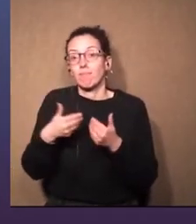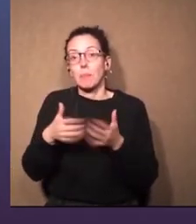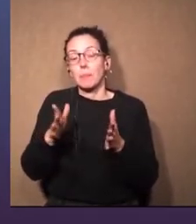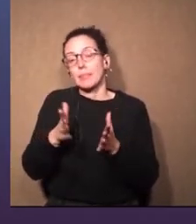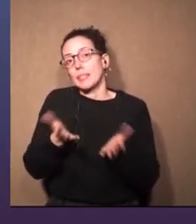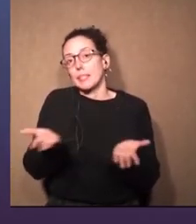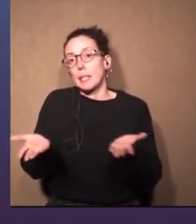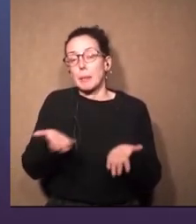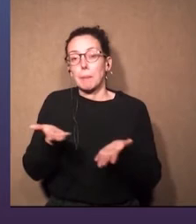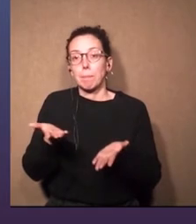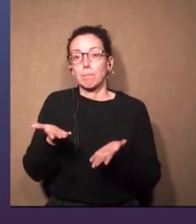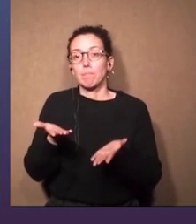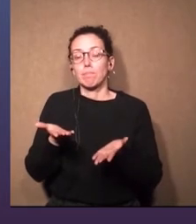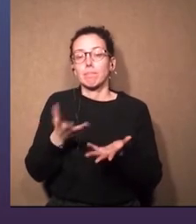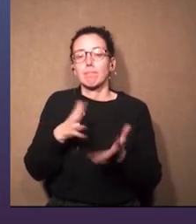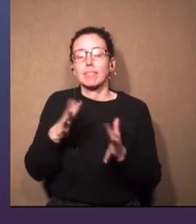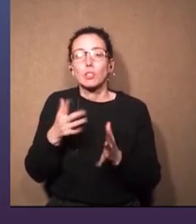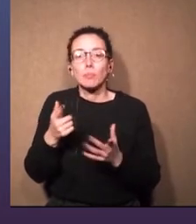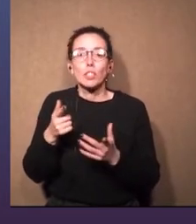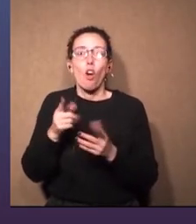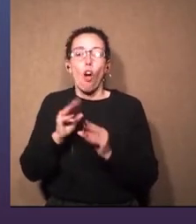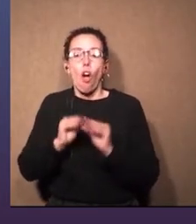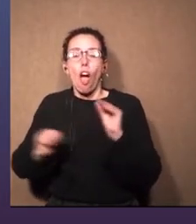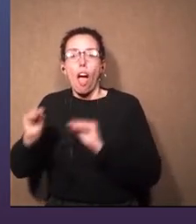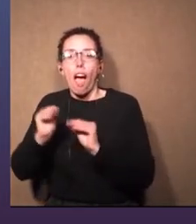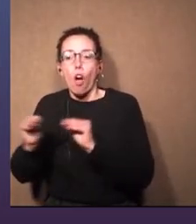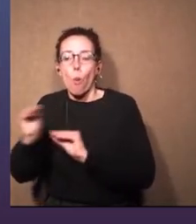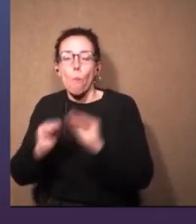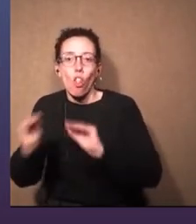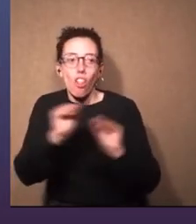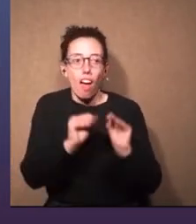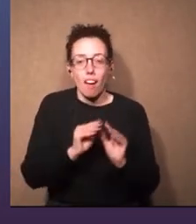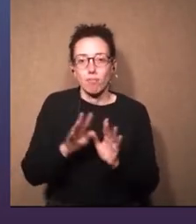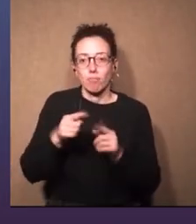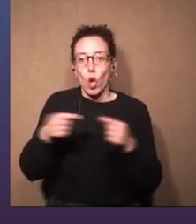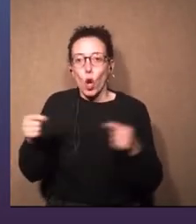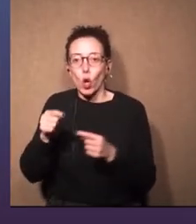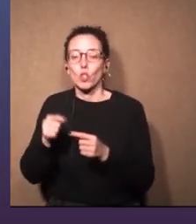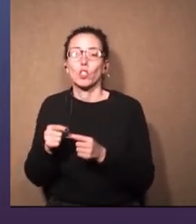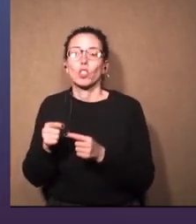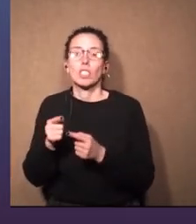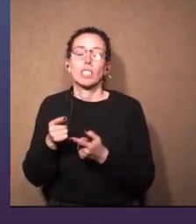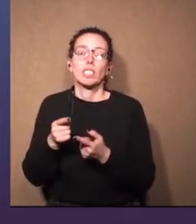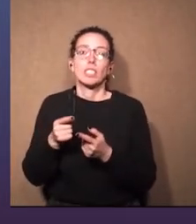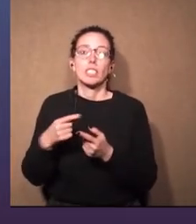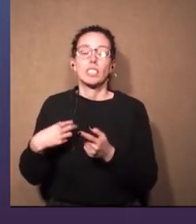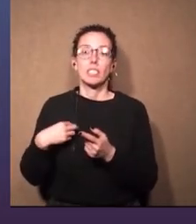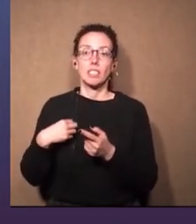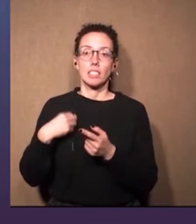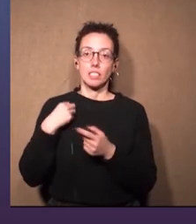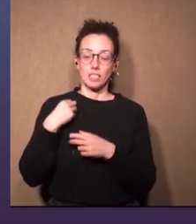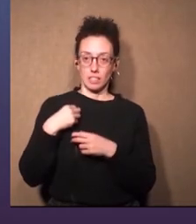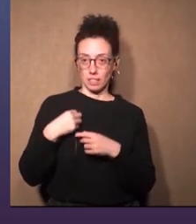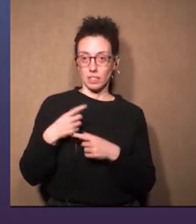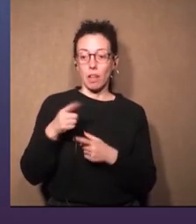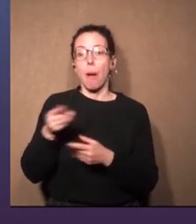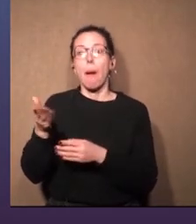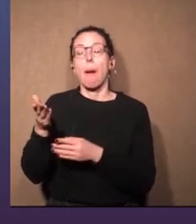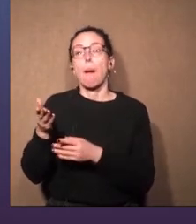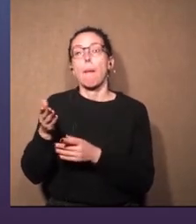podríamos decir, que arranqué como de acomodador, o sea que hice todo un gran recorrido, y